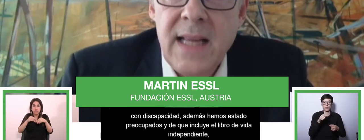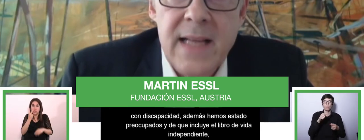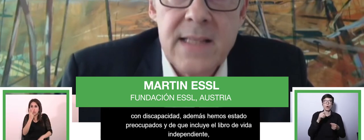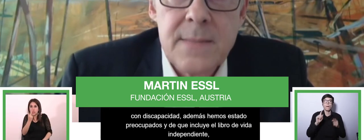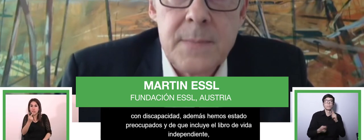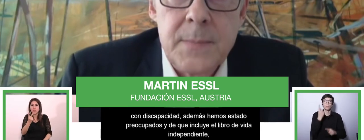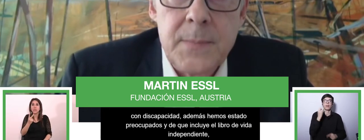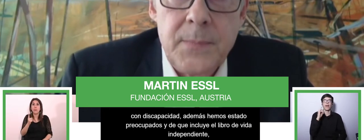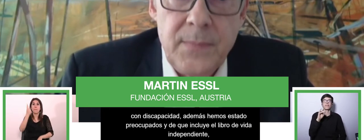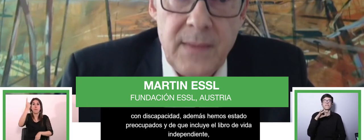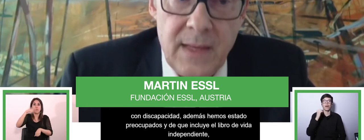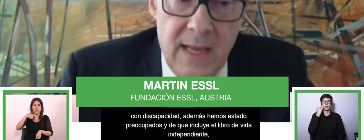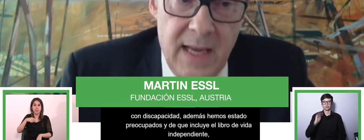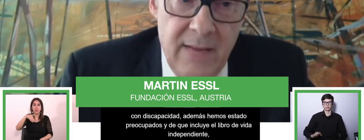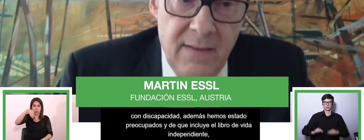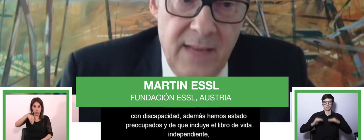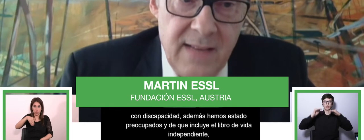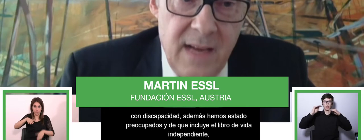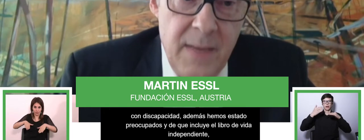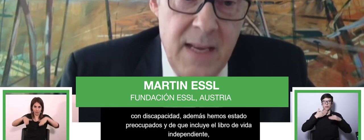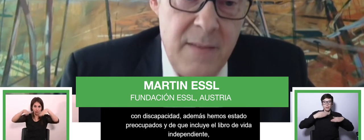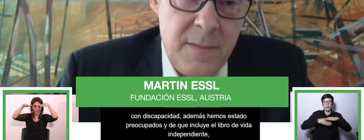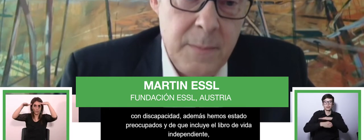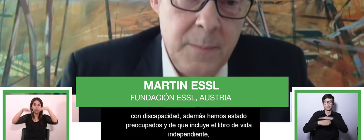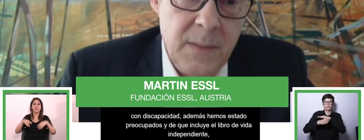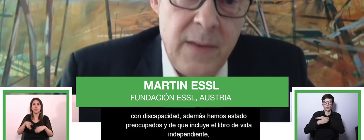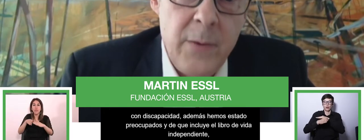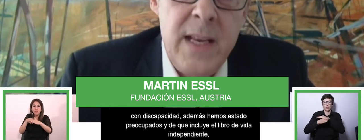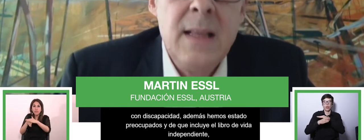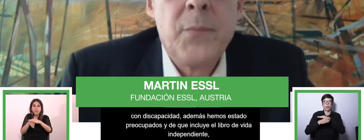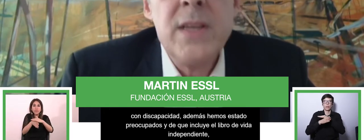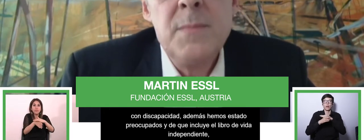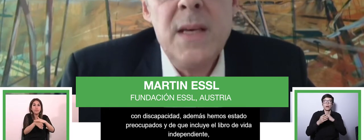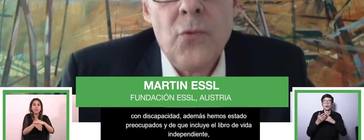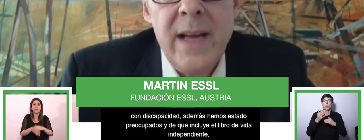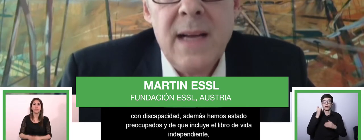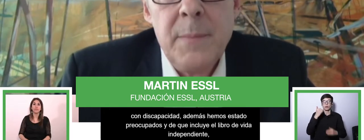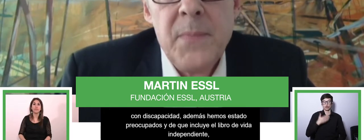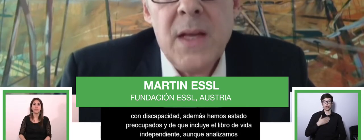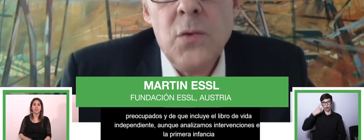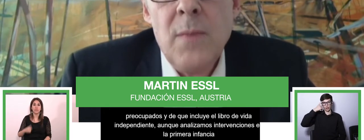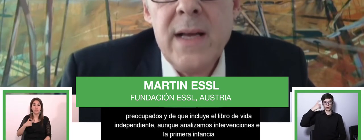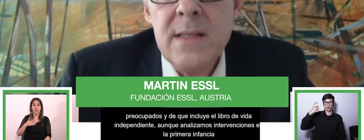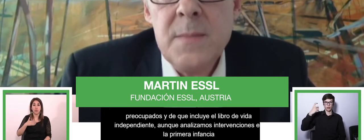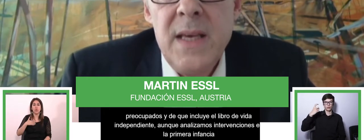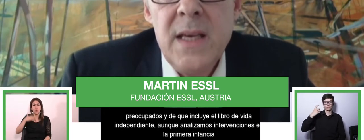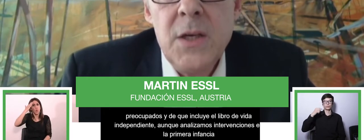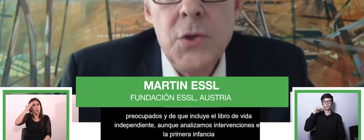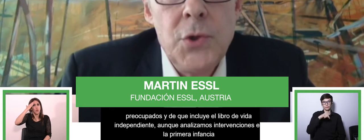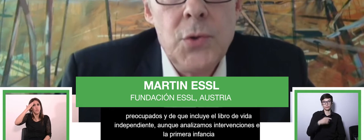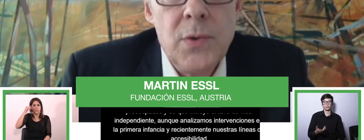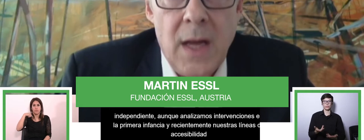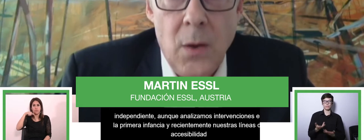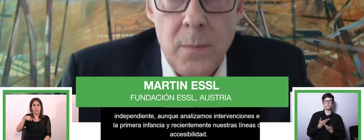nuestras líneas de accesibilidad, directrices y líneas de accesibilidad. Y creo que esto me